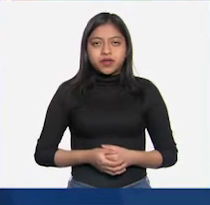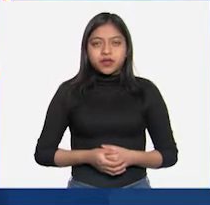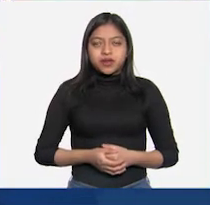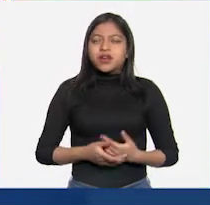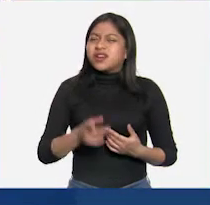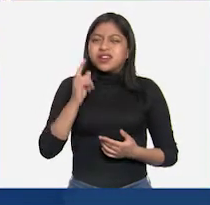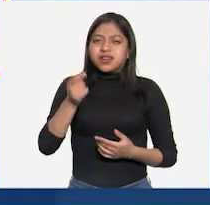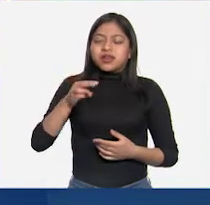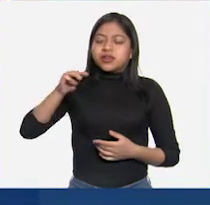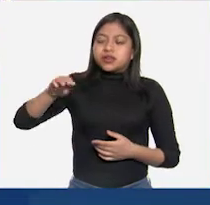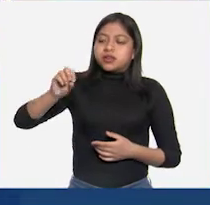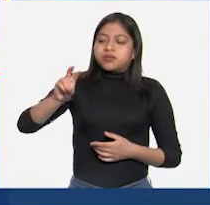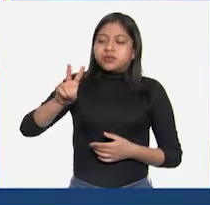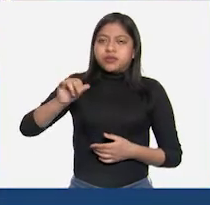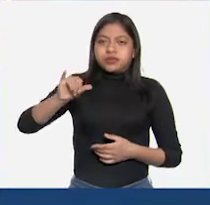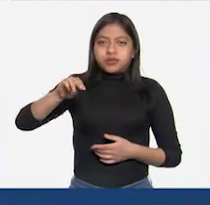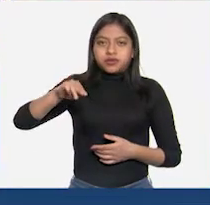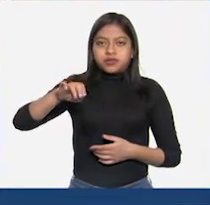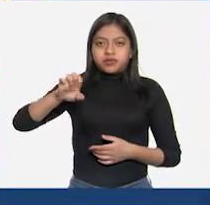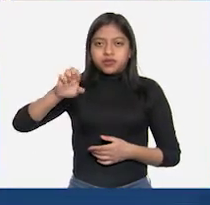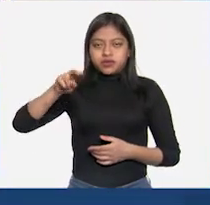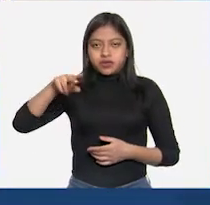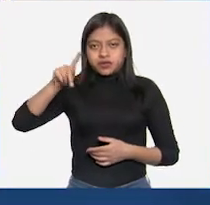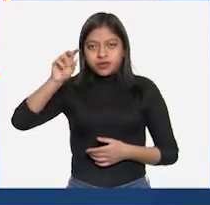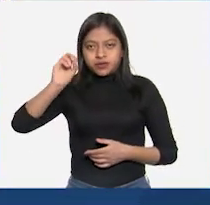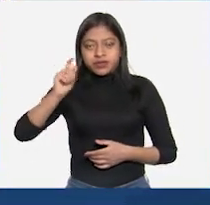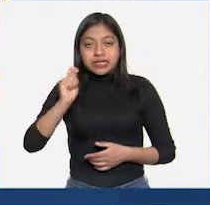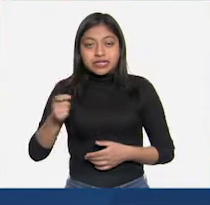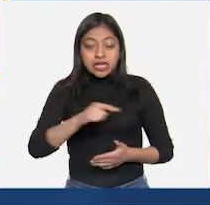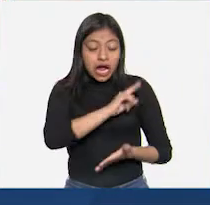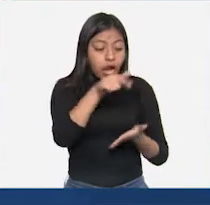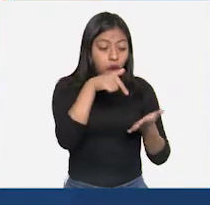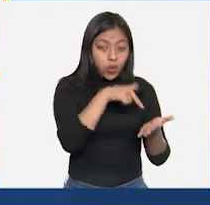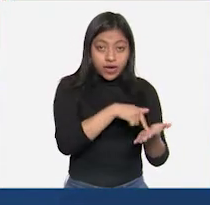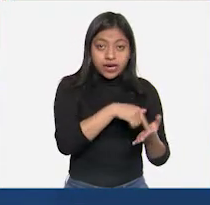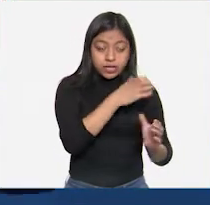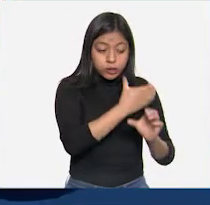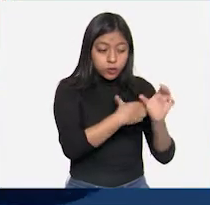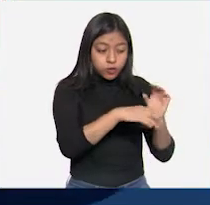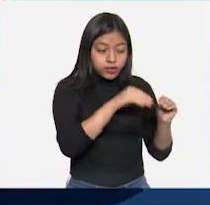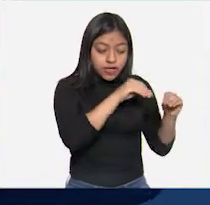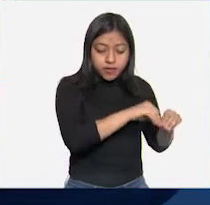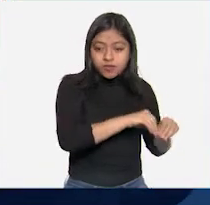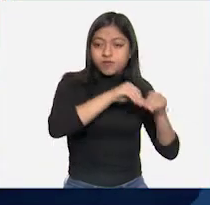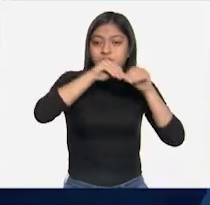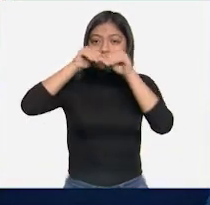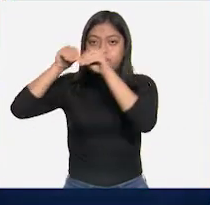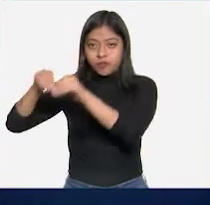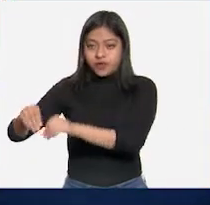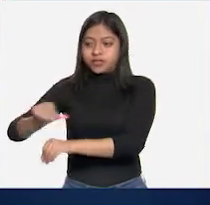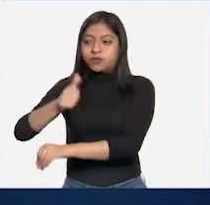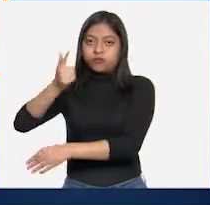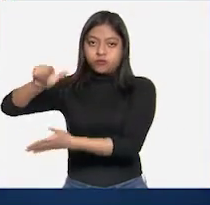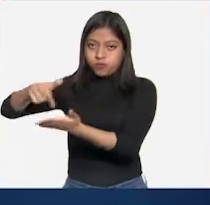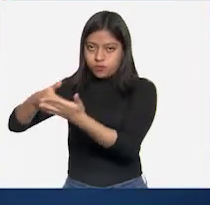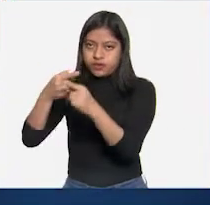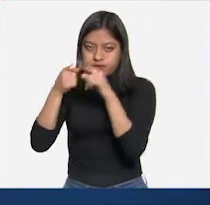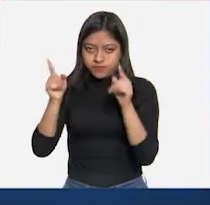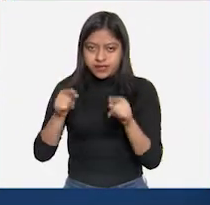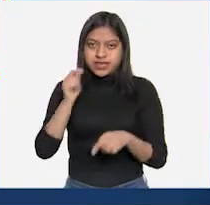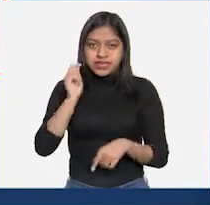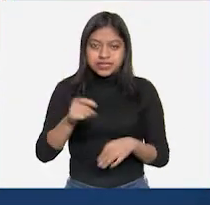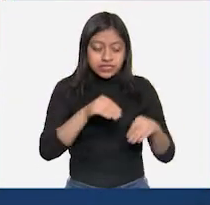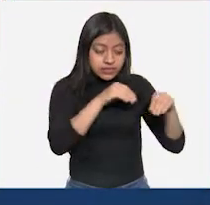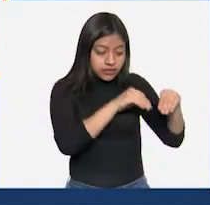movimiento? El movimiento implica el cambio de posición o desplazamiento de un objeto. Es decir, sus